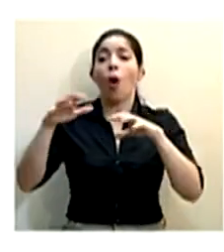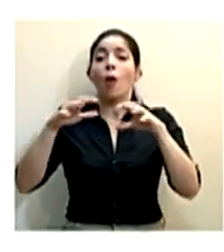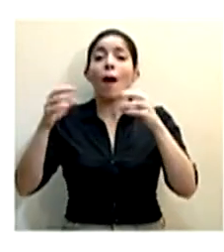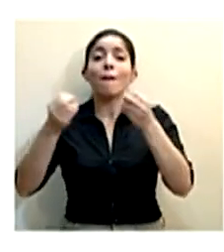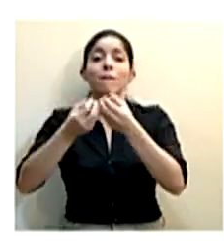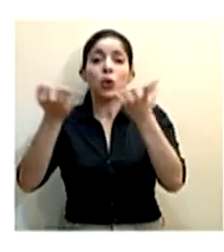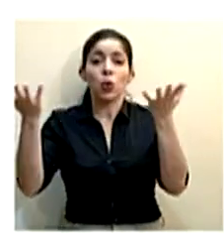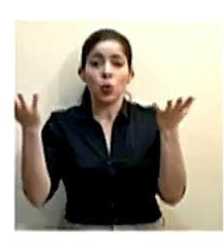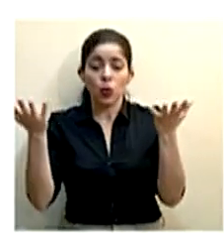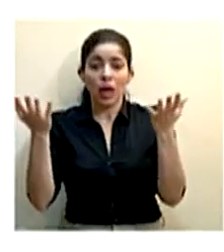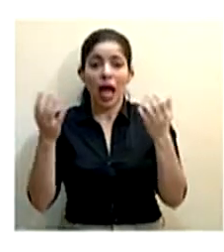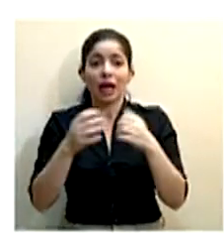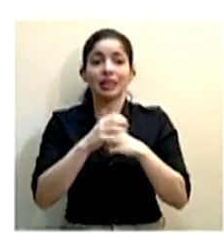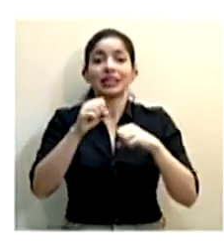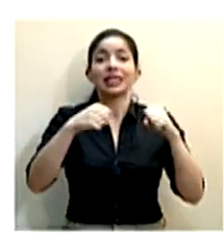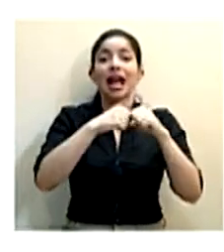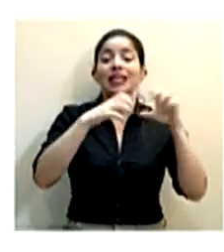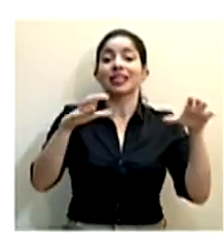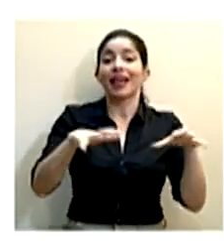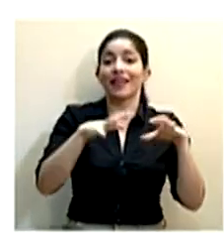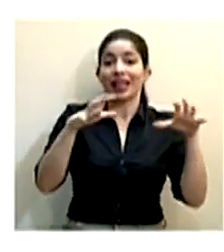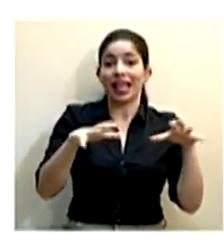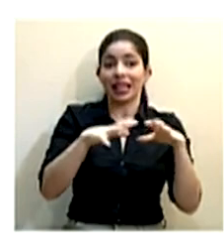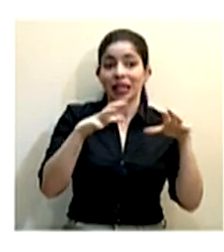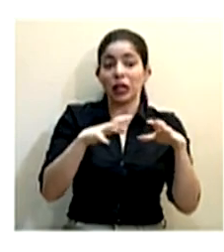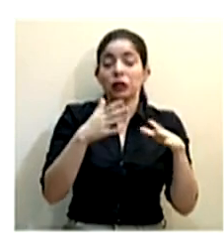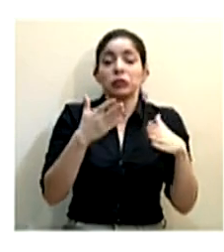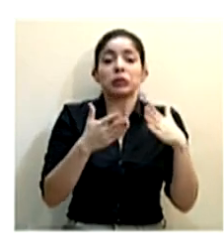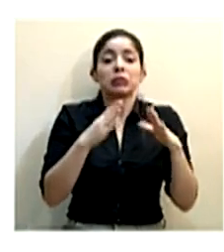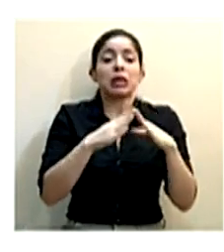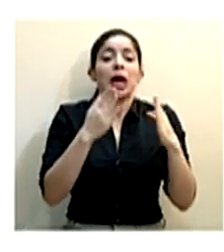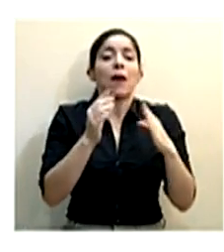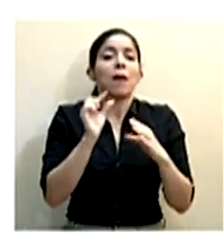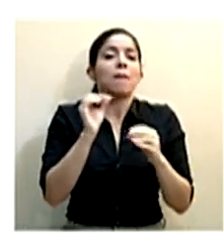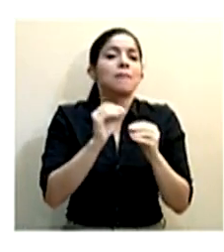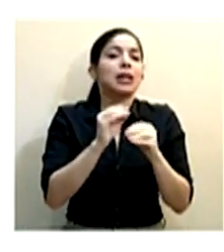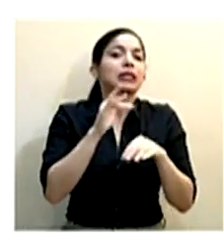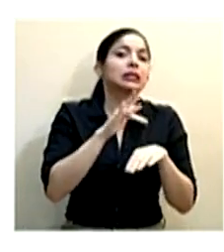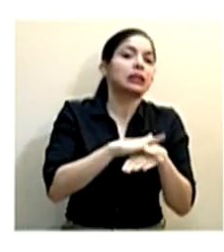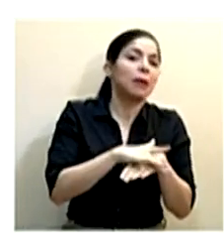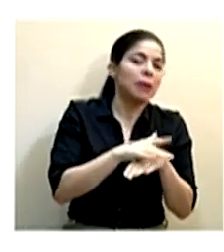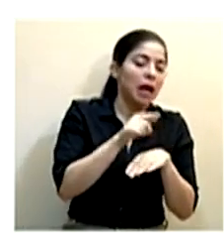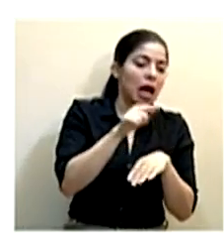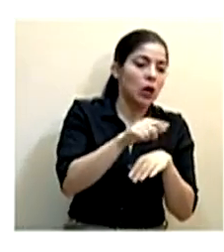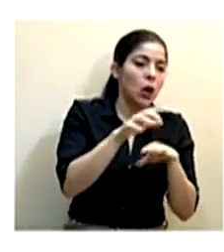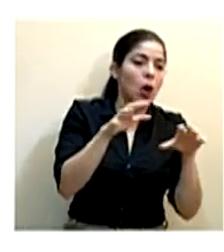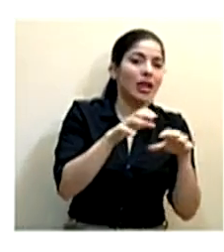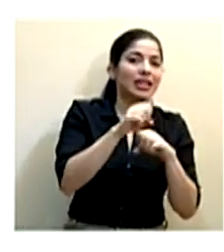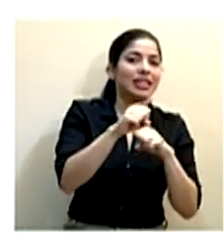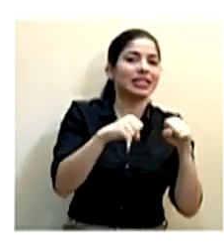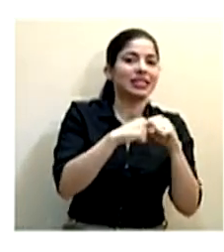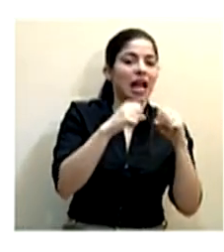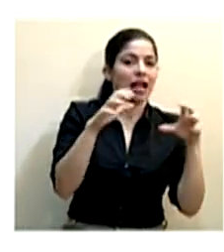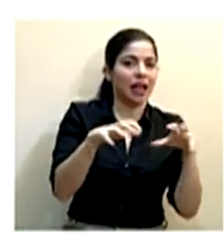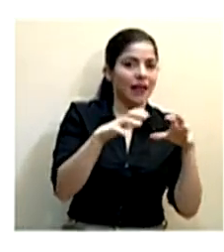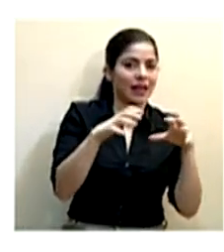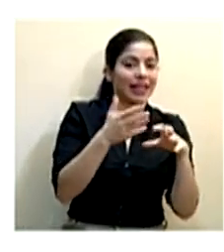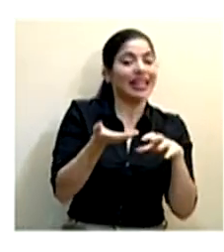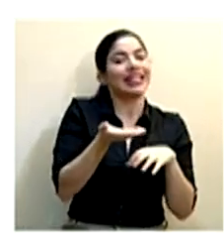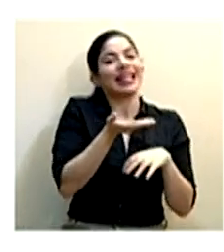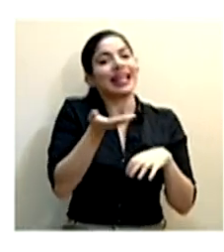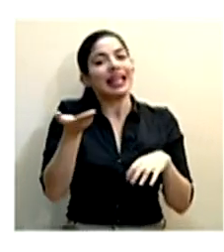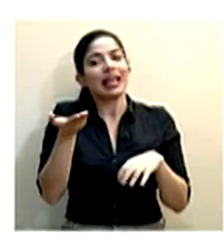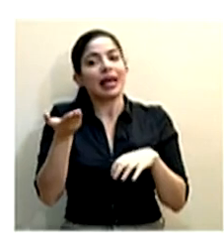públicos, salas de eventos, en algún momento podríamos habilitar un poco más temprano actividades en salas de eventos que las